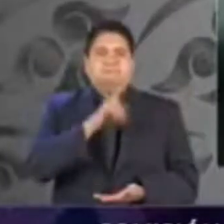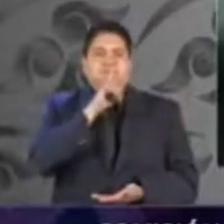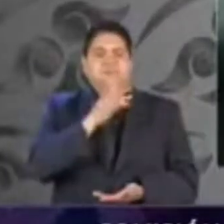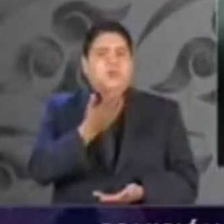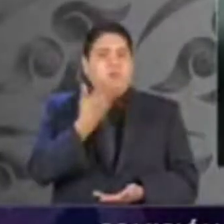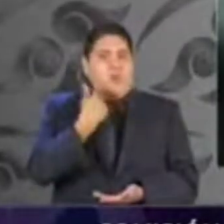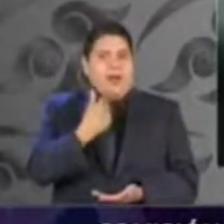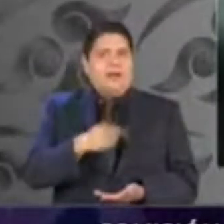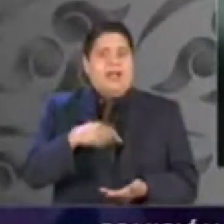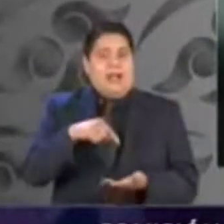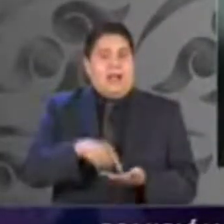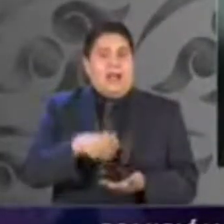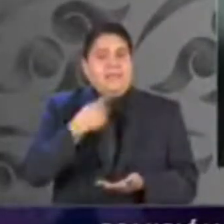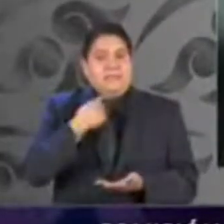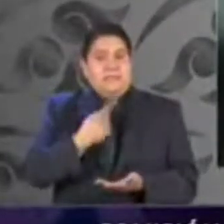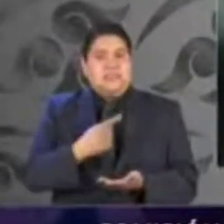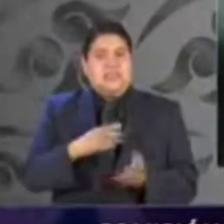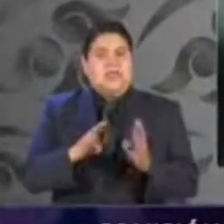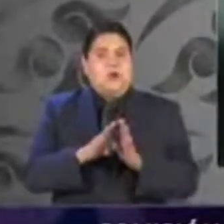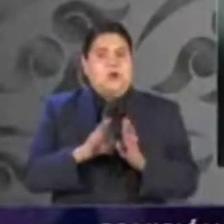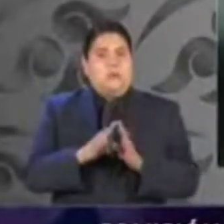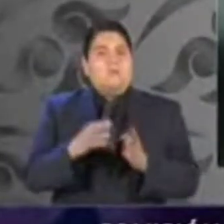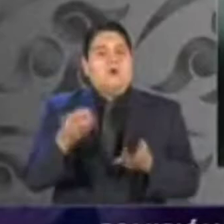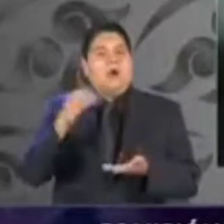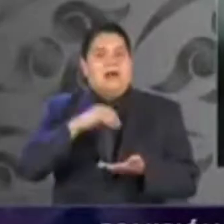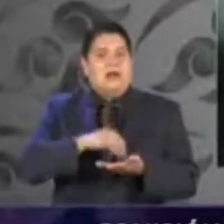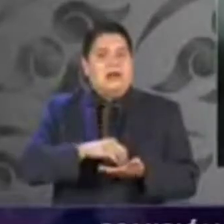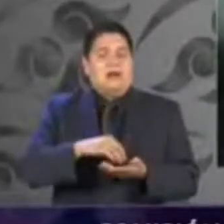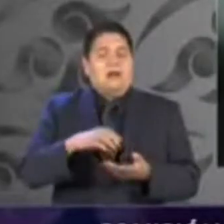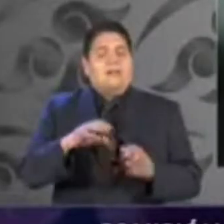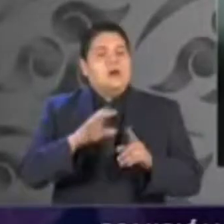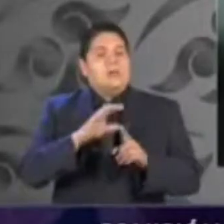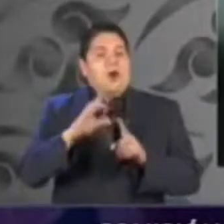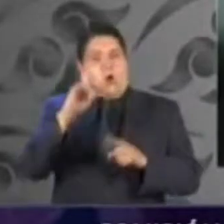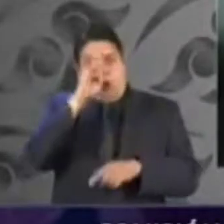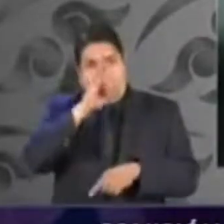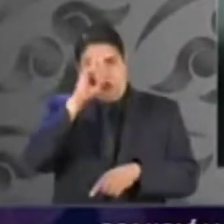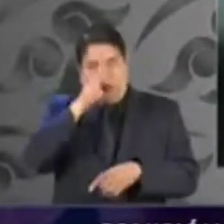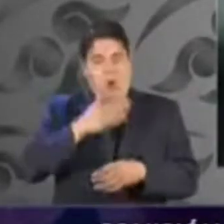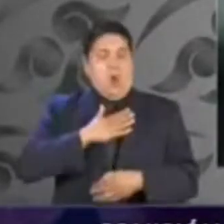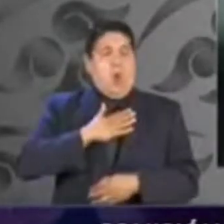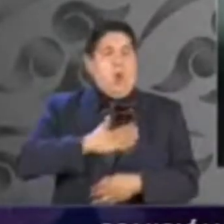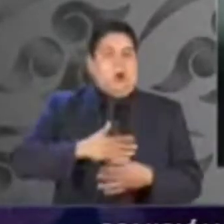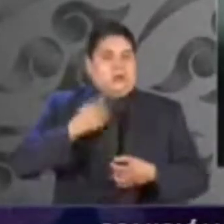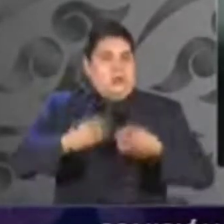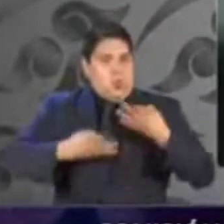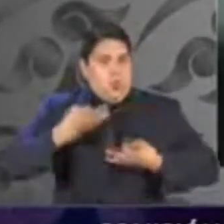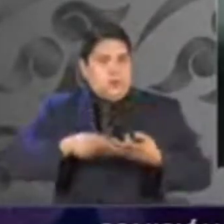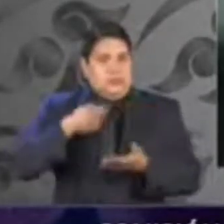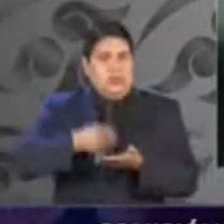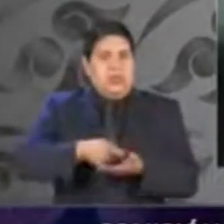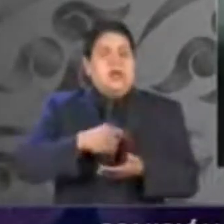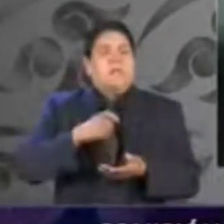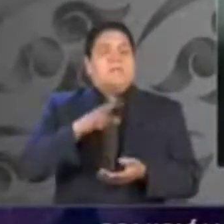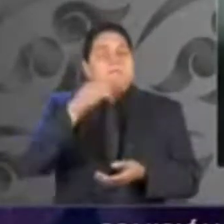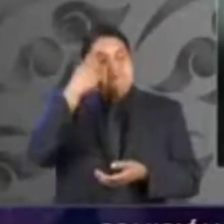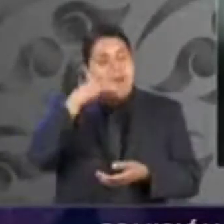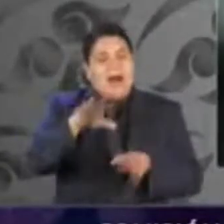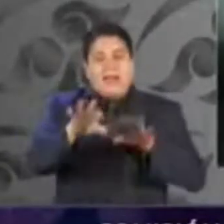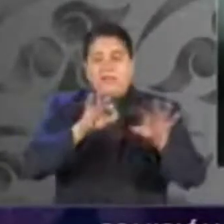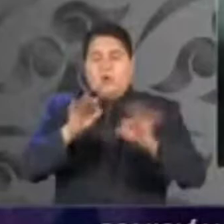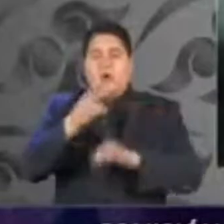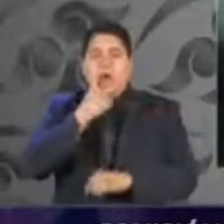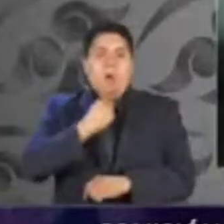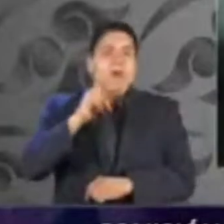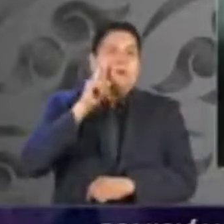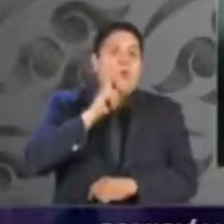posibilidad en la integración del Consejo de la Judicatura del Estado y en la designación de juezas y jueces